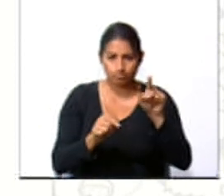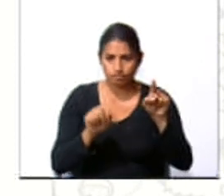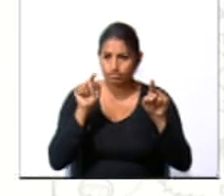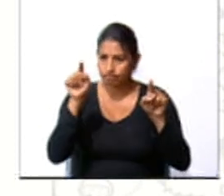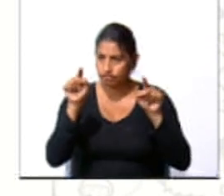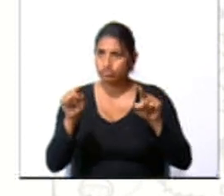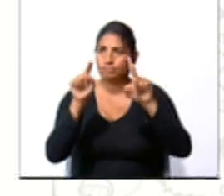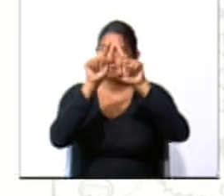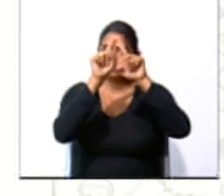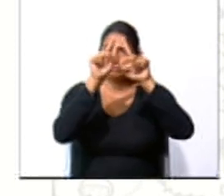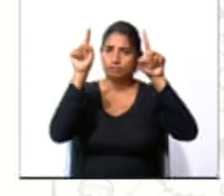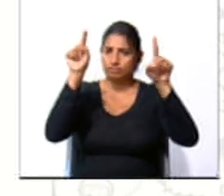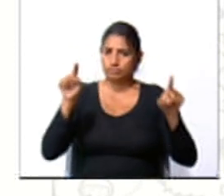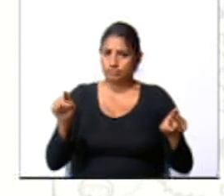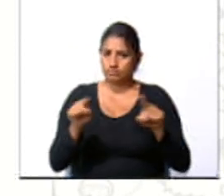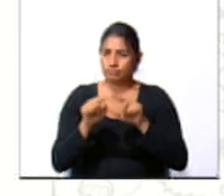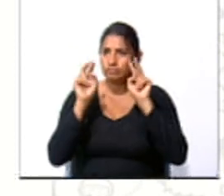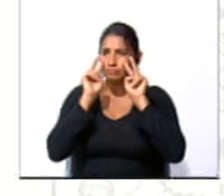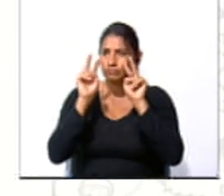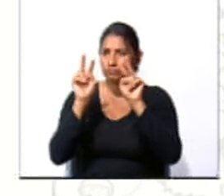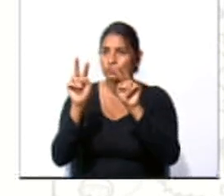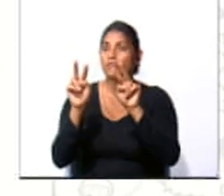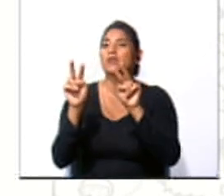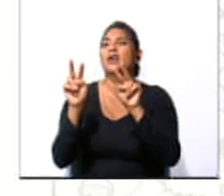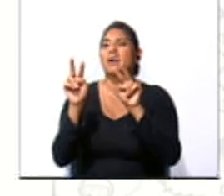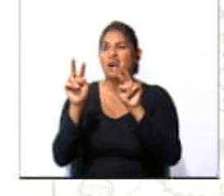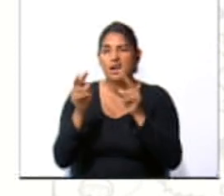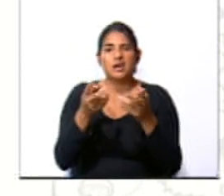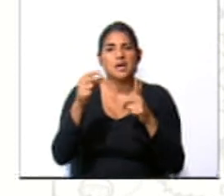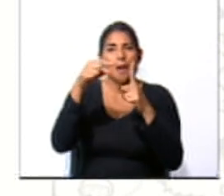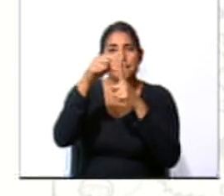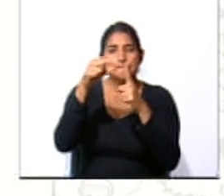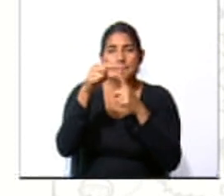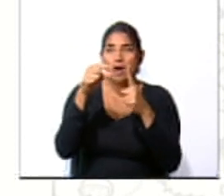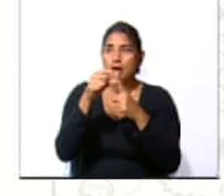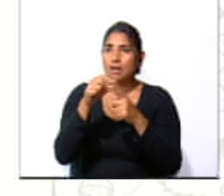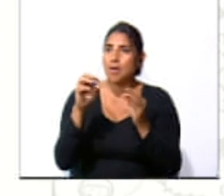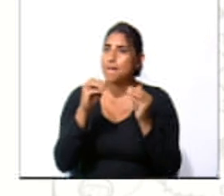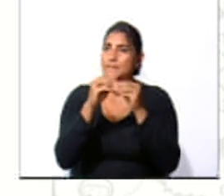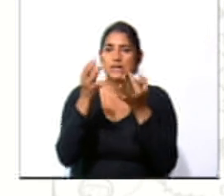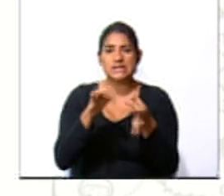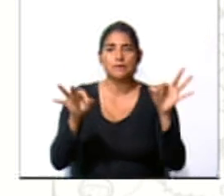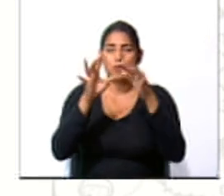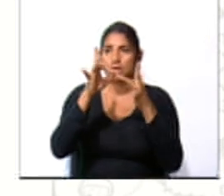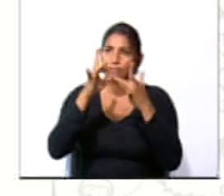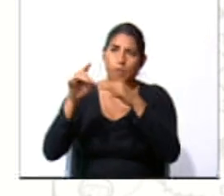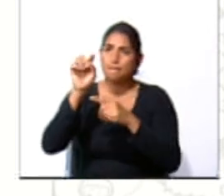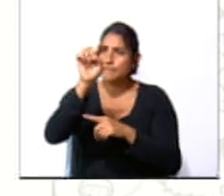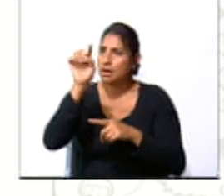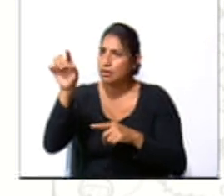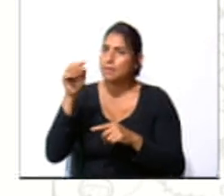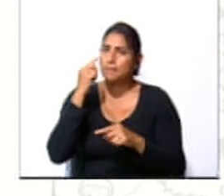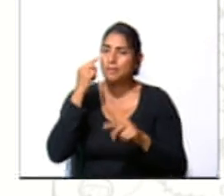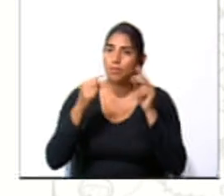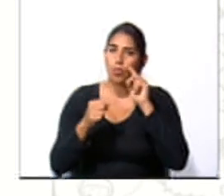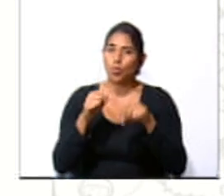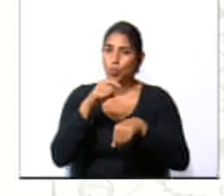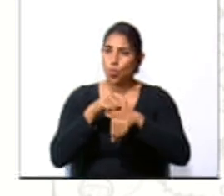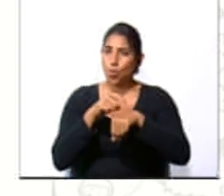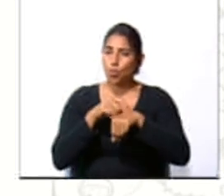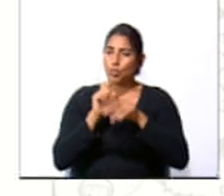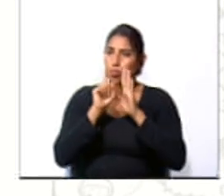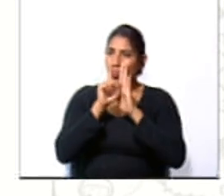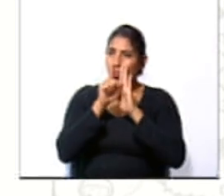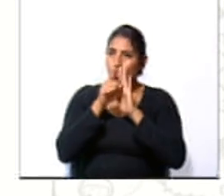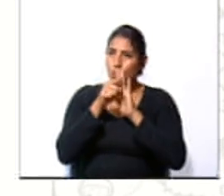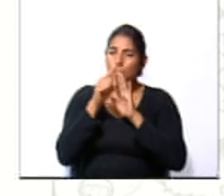gráfico, quiero que ustedes piensen qué palabras podrían destacar del primer texto que leímos, ¿de acuerdo? Voy a darles unos segundos